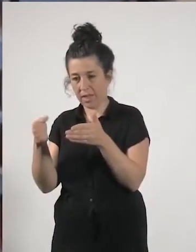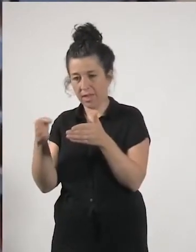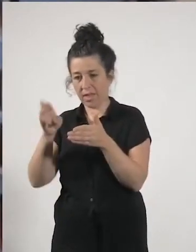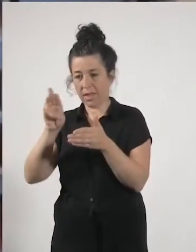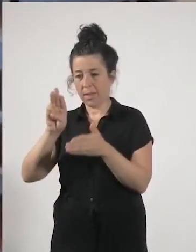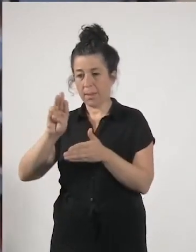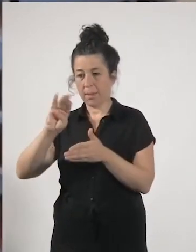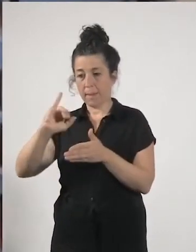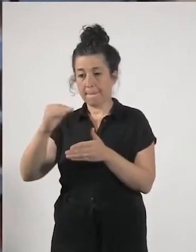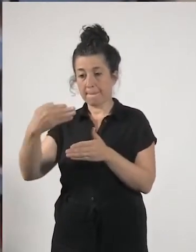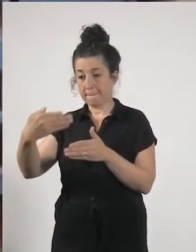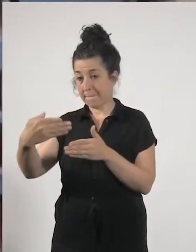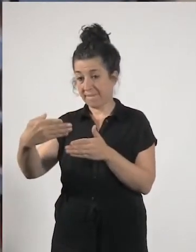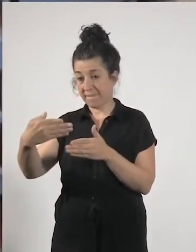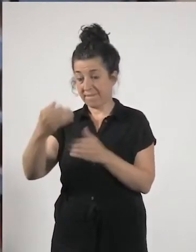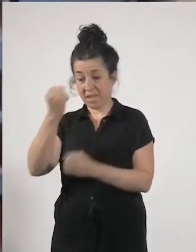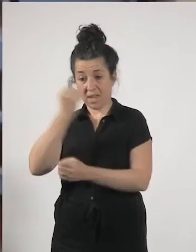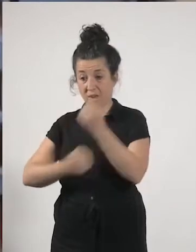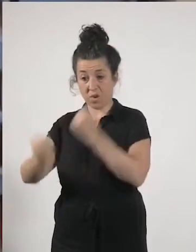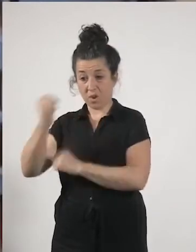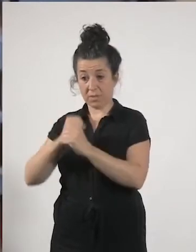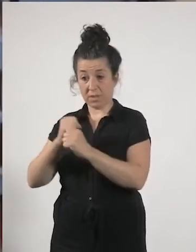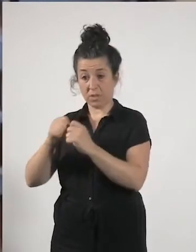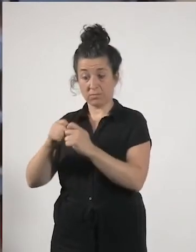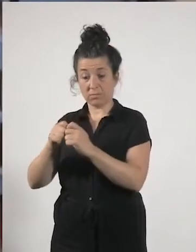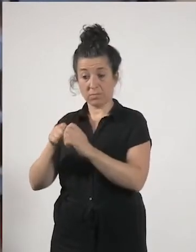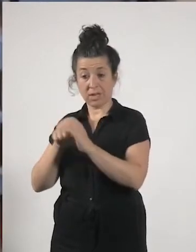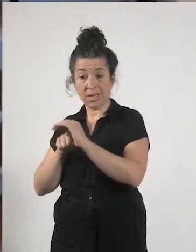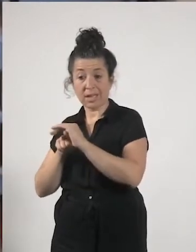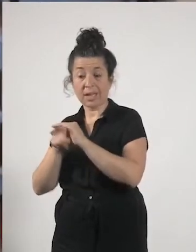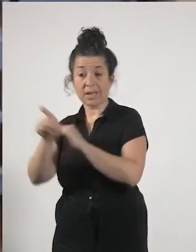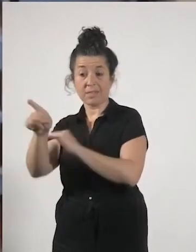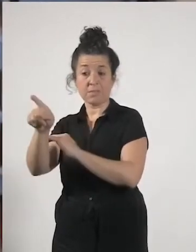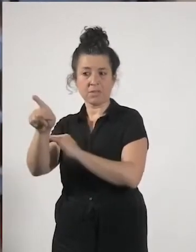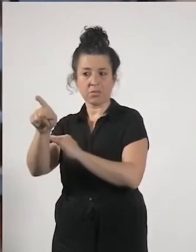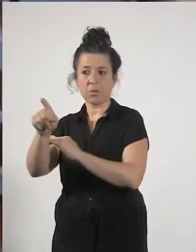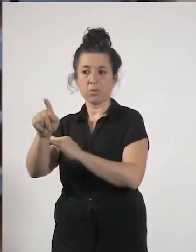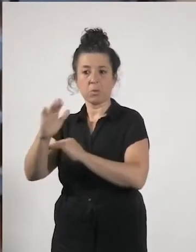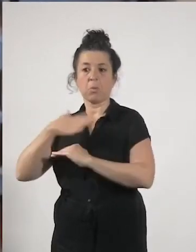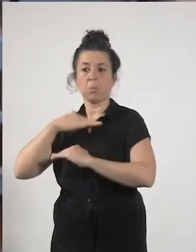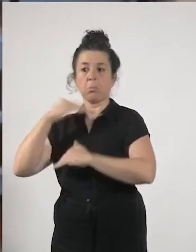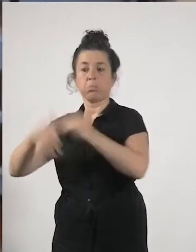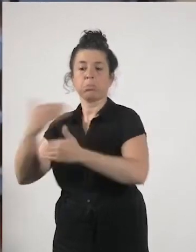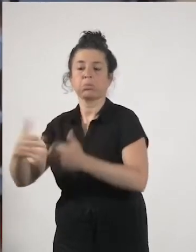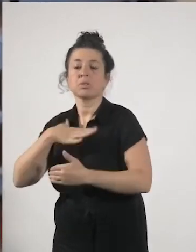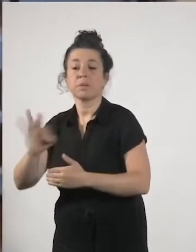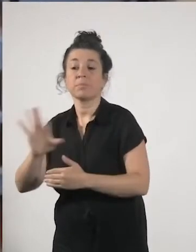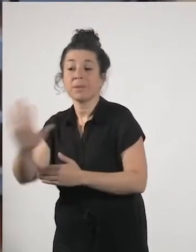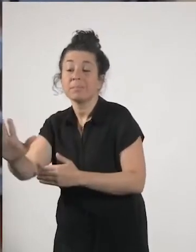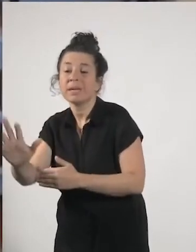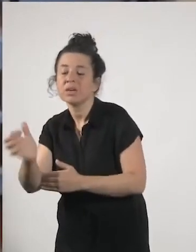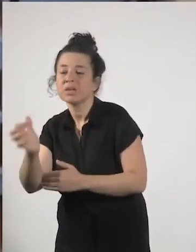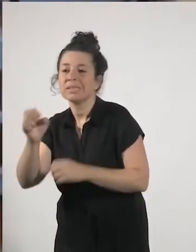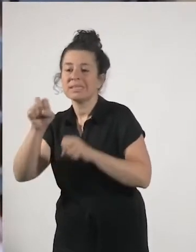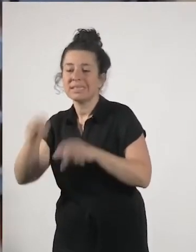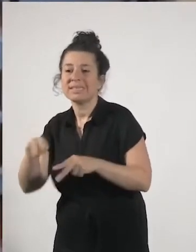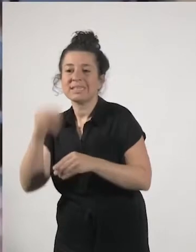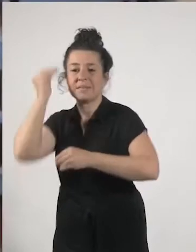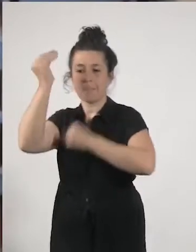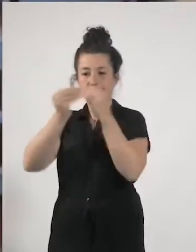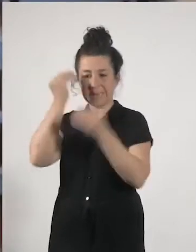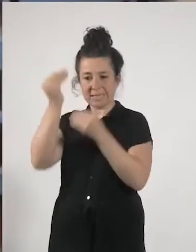crecimiento económico sin cuestionar que del crecimiento económico que sectores